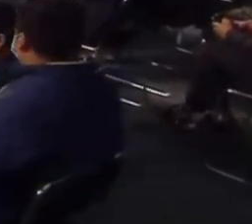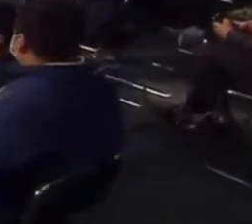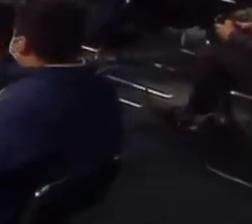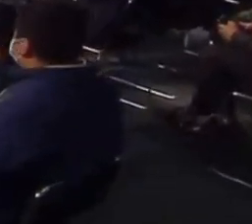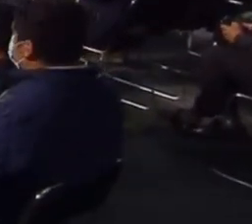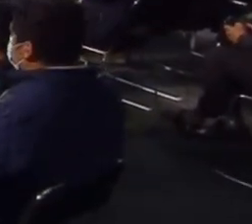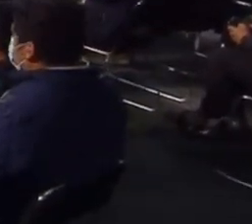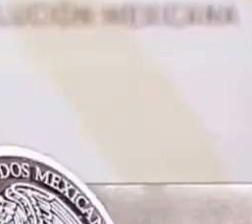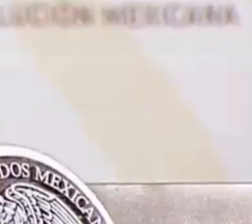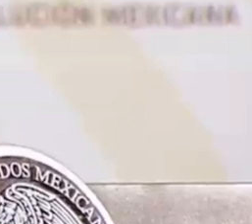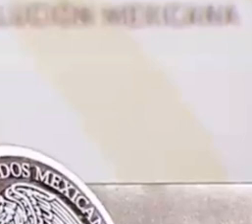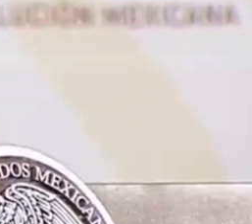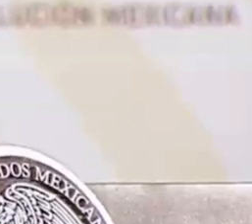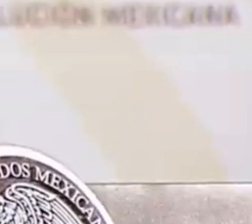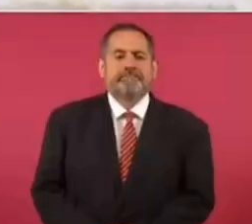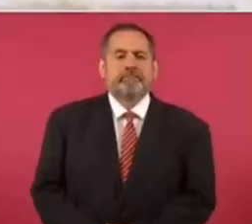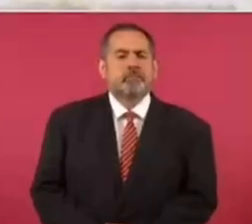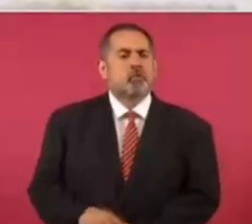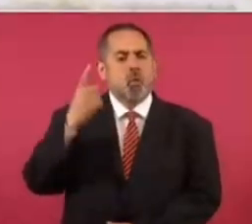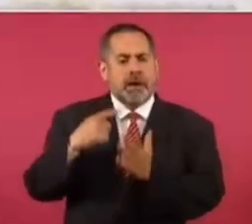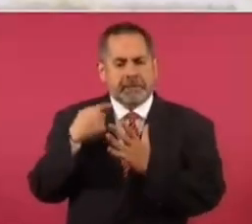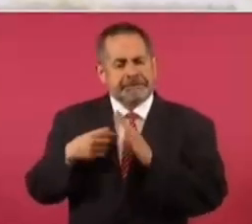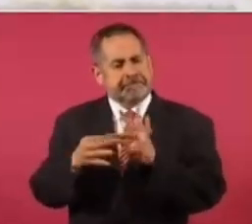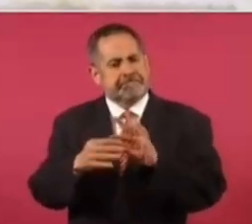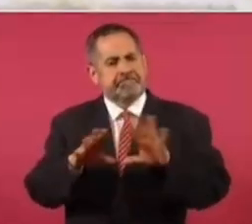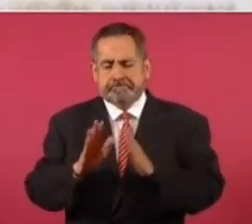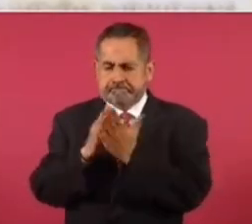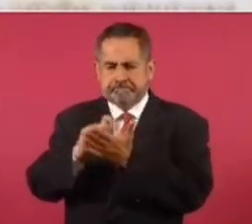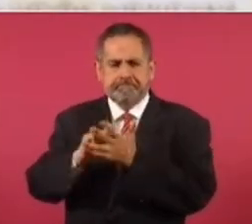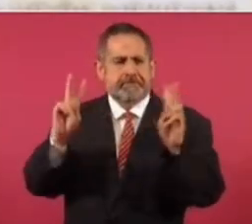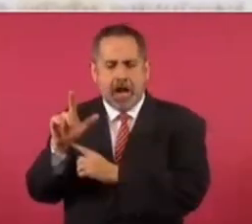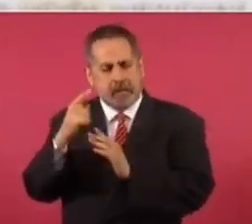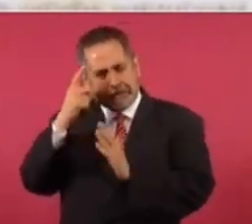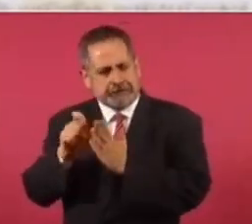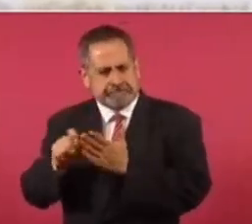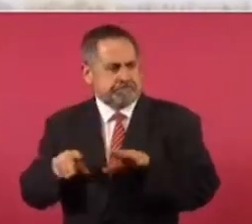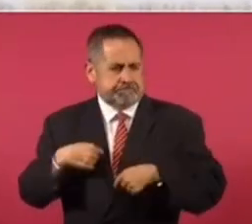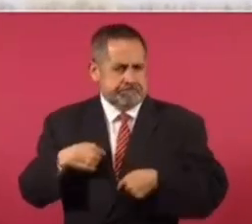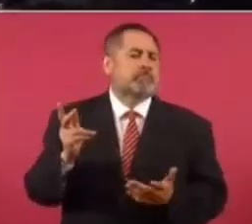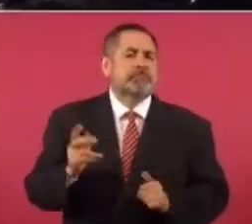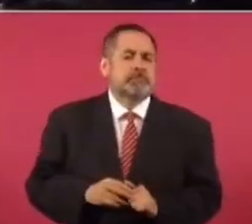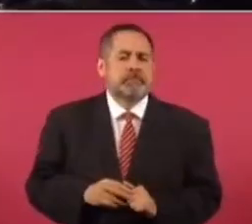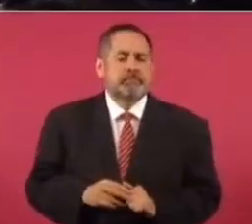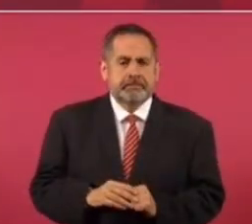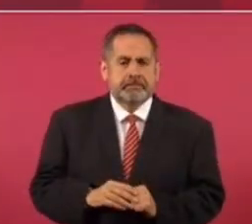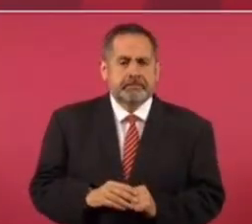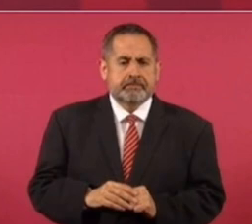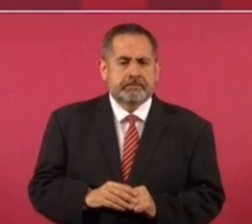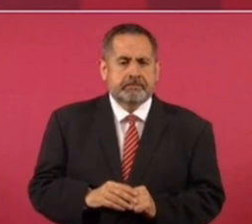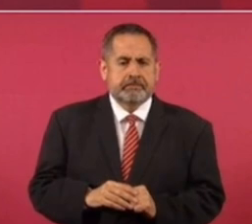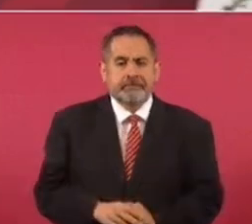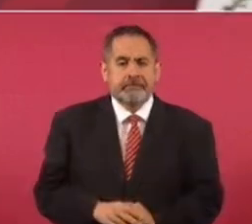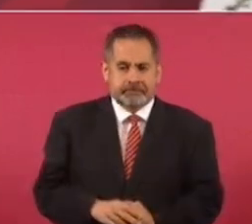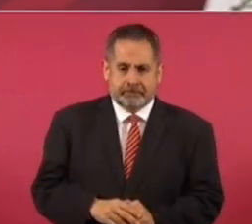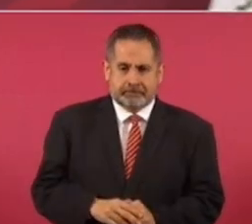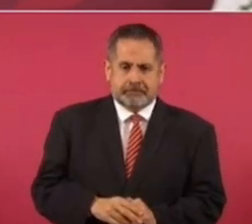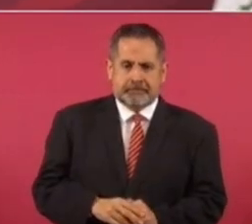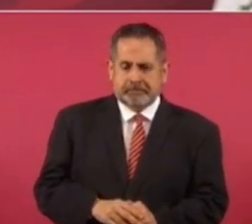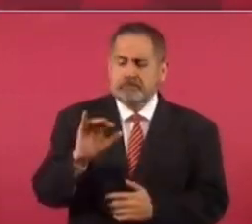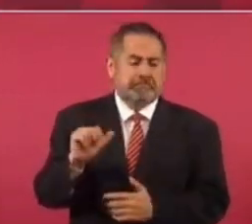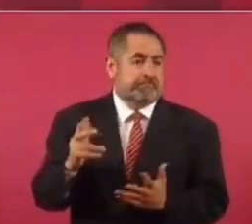Ya hablé y en una ocasión escribí un libro que se llama La economía moral. Pero podría ser social,